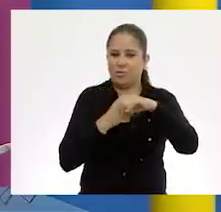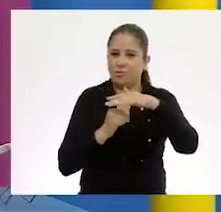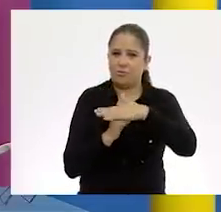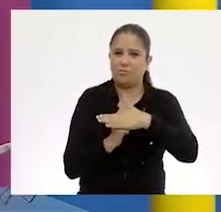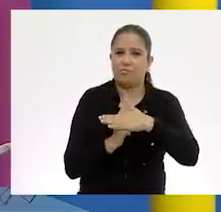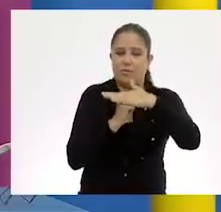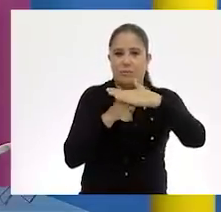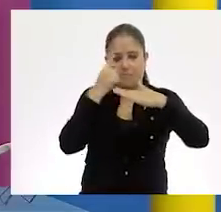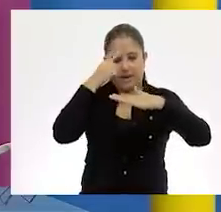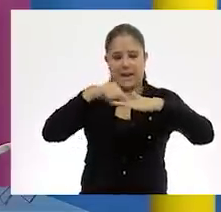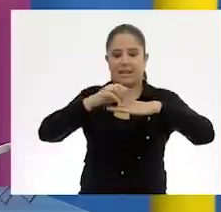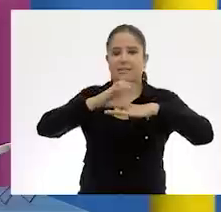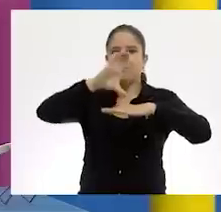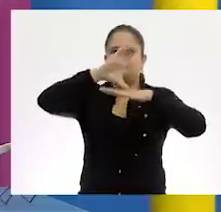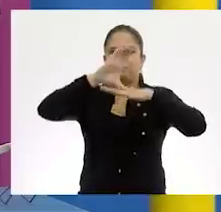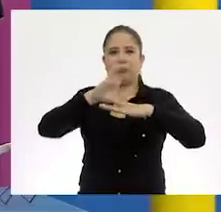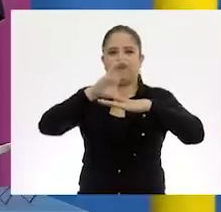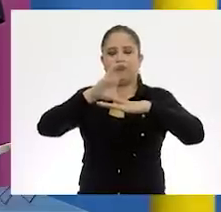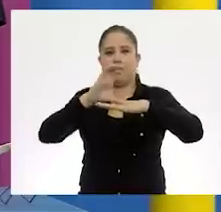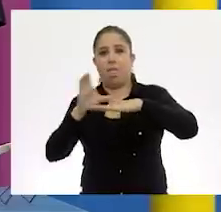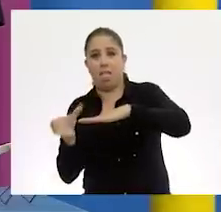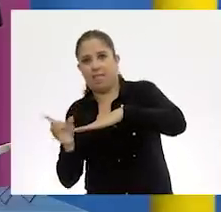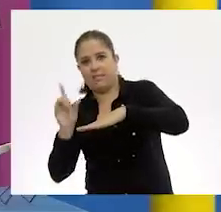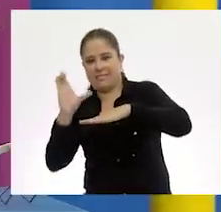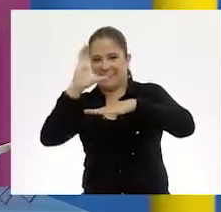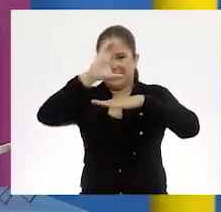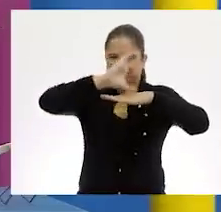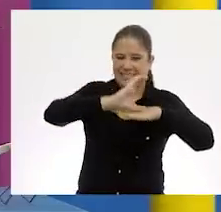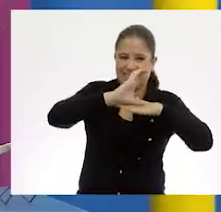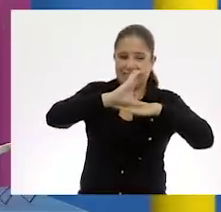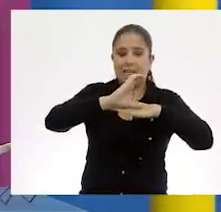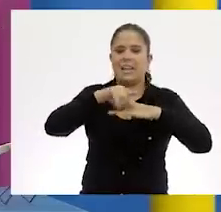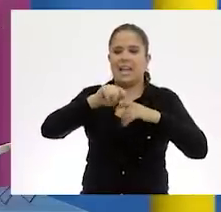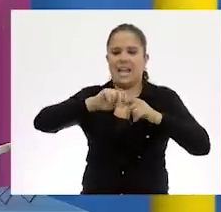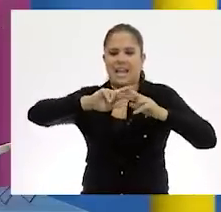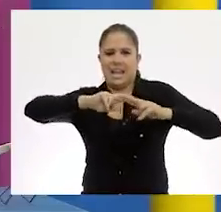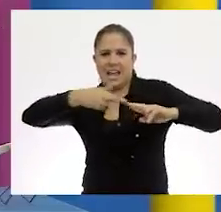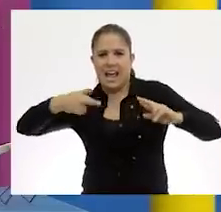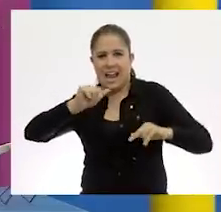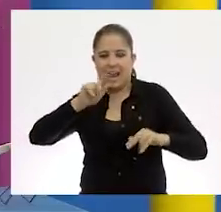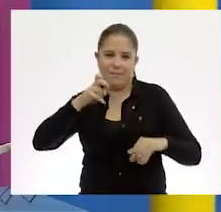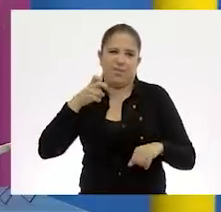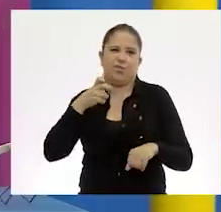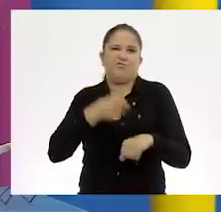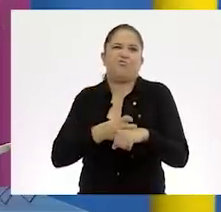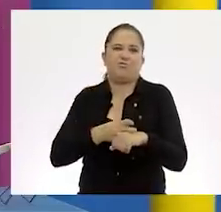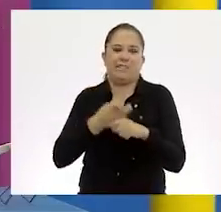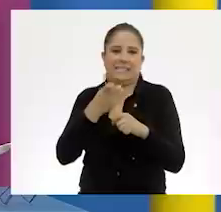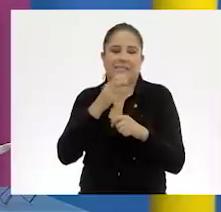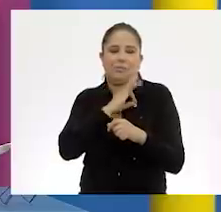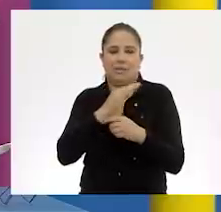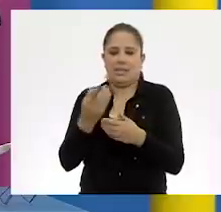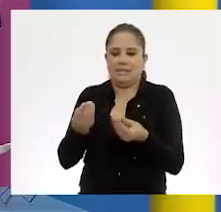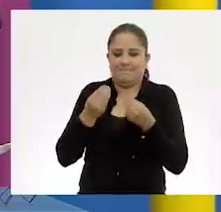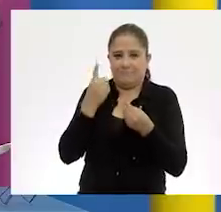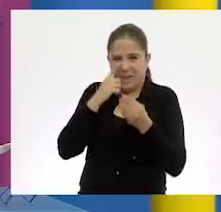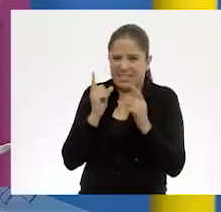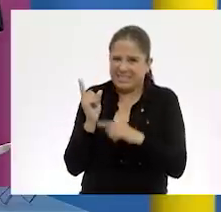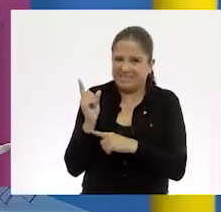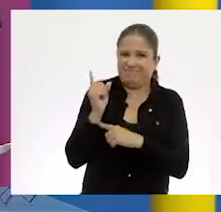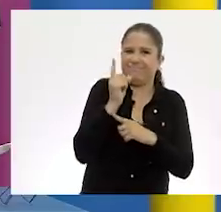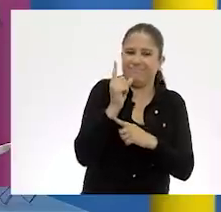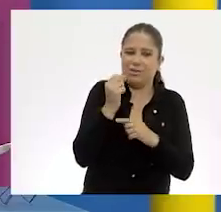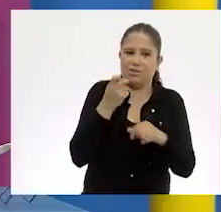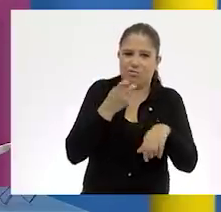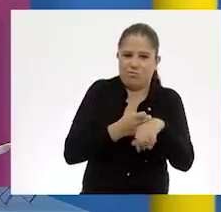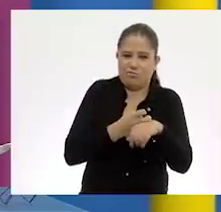a sostener nuestra pieza. Por eso trabajamos con alambre, porque el alambre es rígido, pero al mismo tiempo nos permite manipularlo, ¿no? Porque es